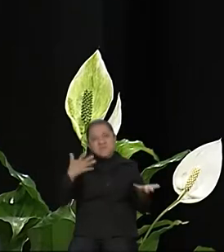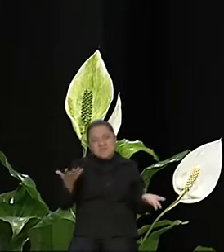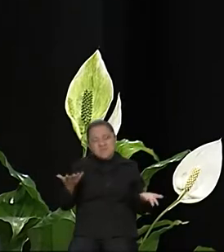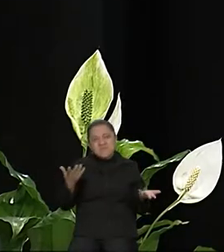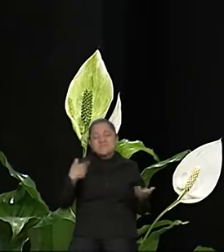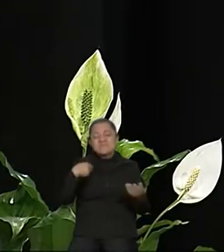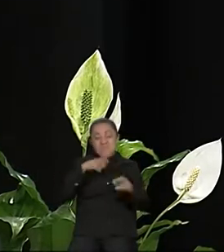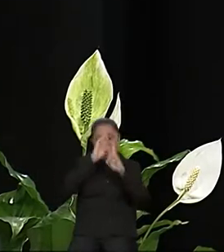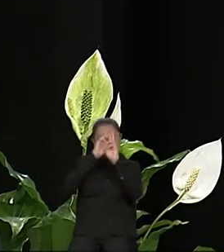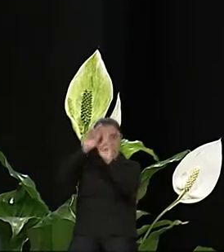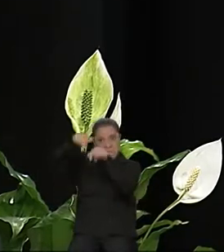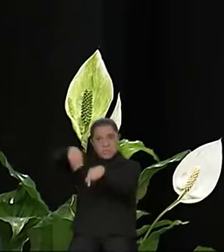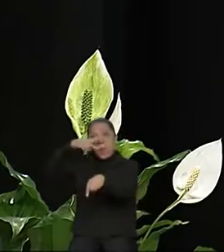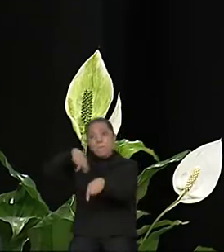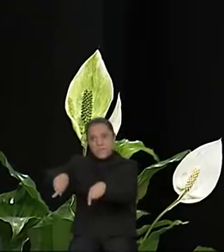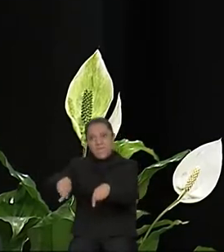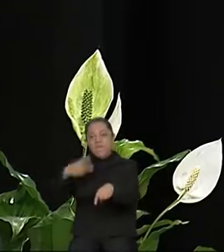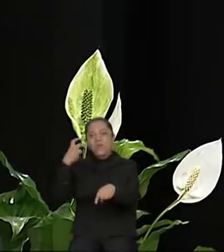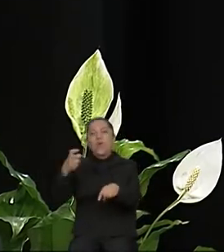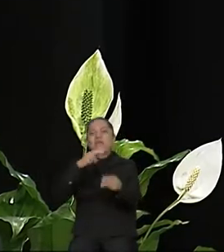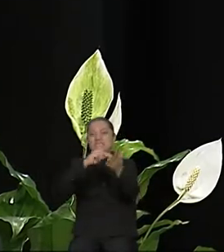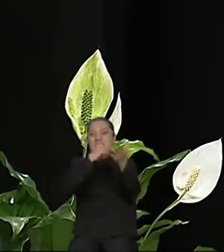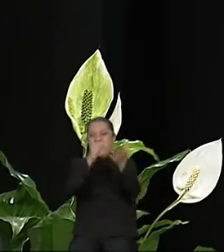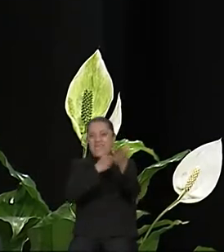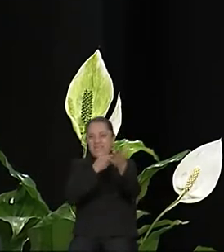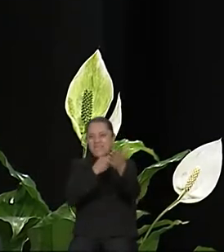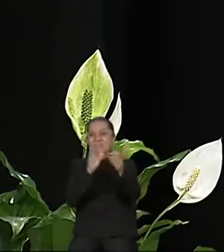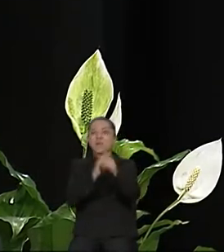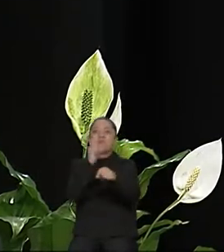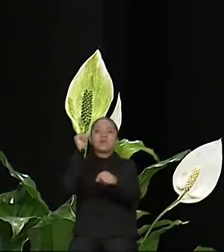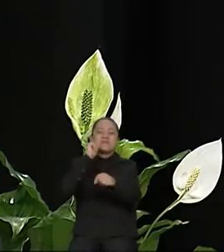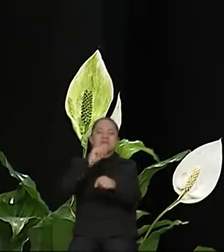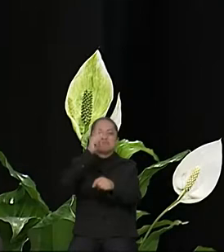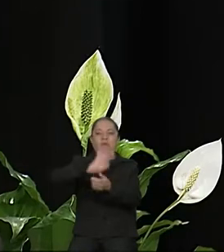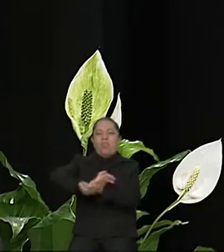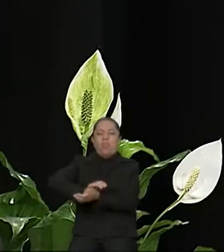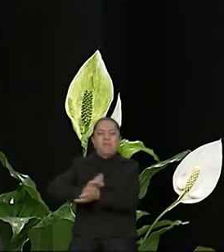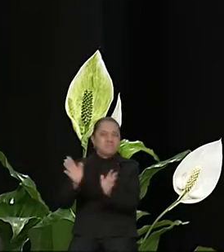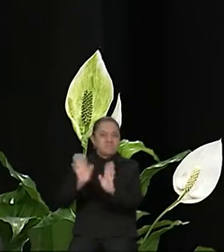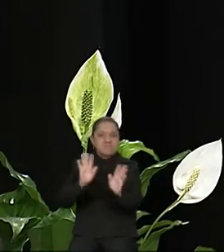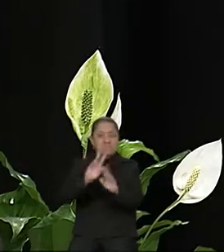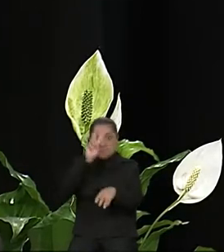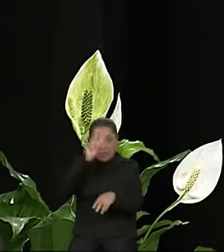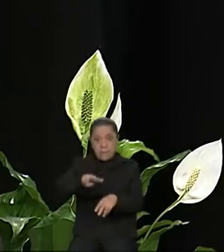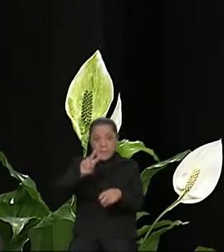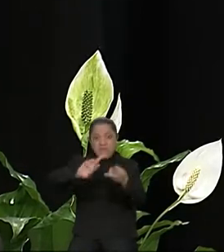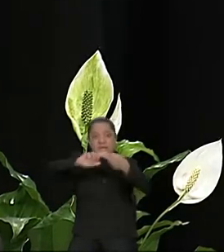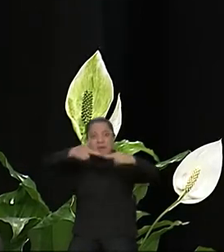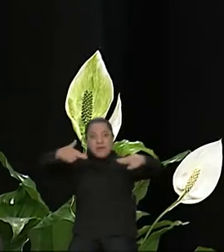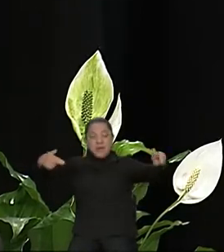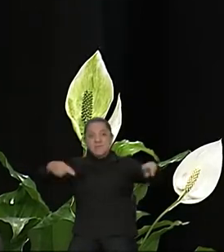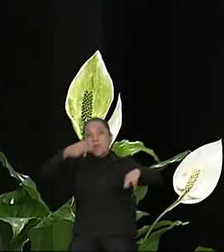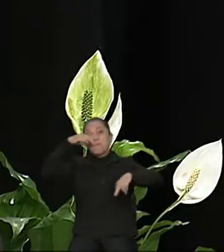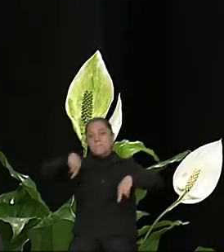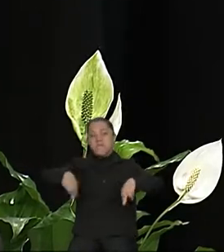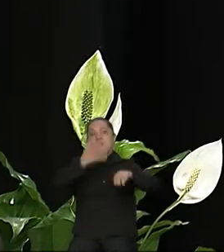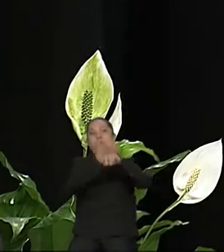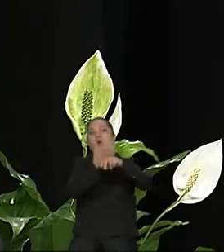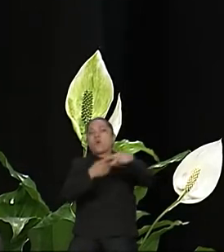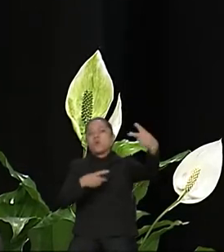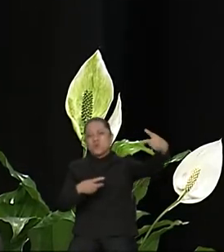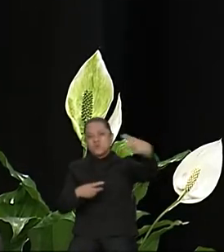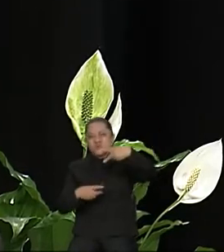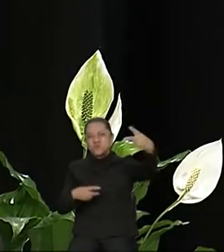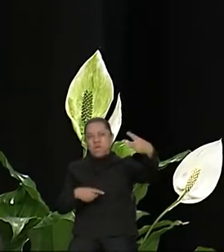en este tratado. Yo creo que efectivamente la relación de México con los Estados Unidos ha sido lastimada